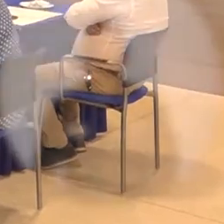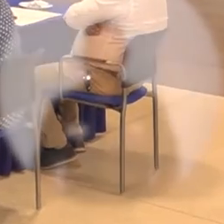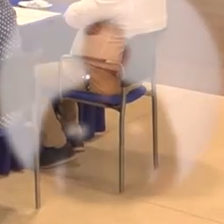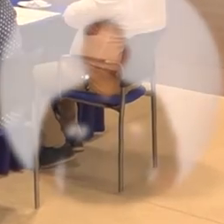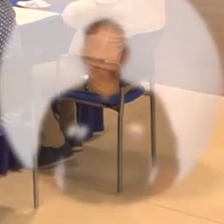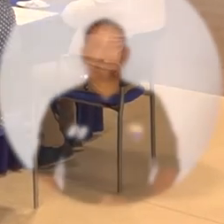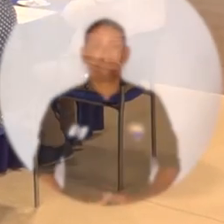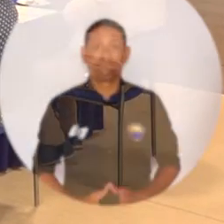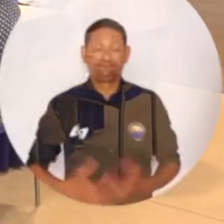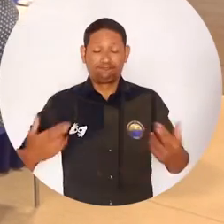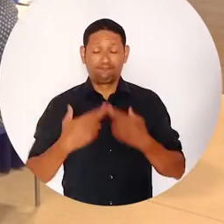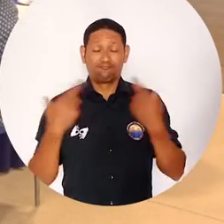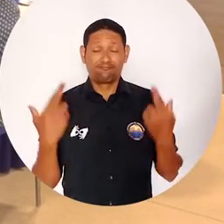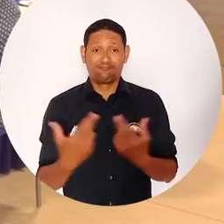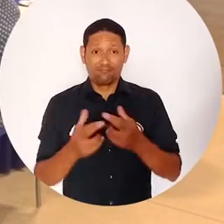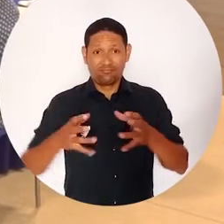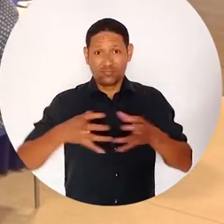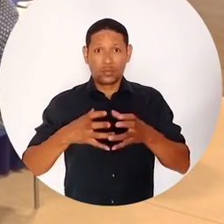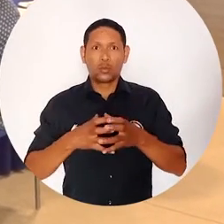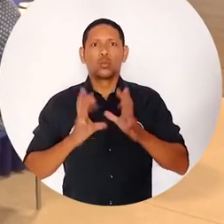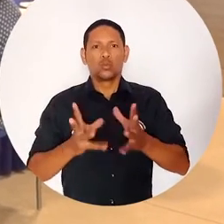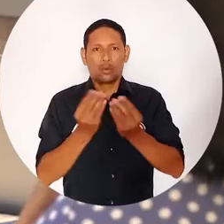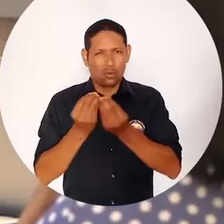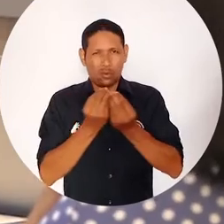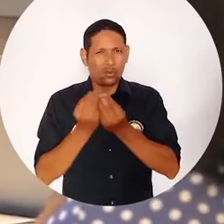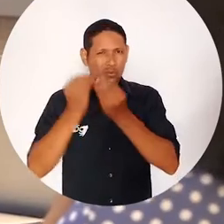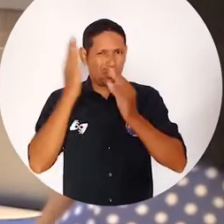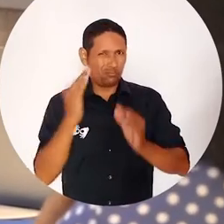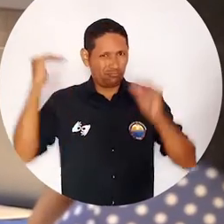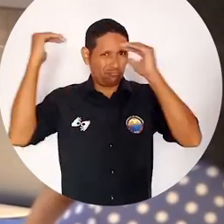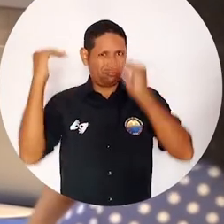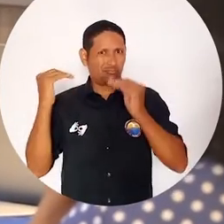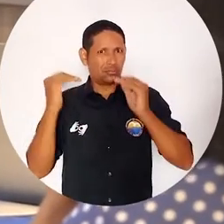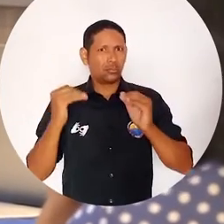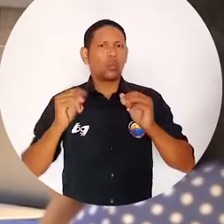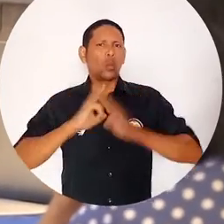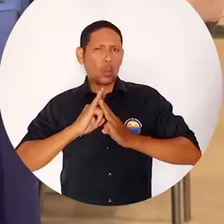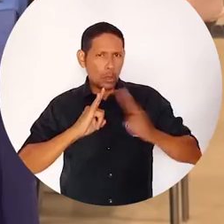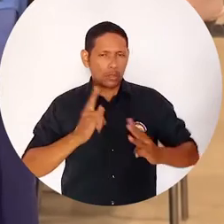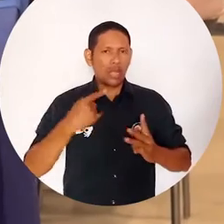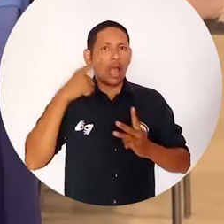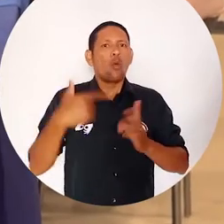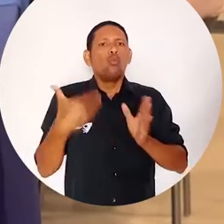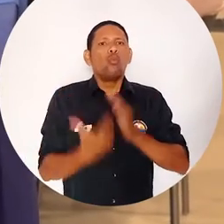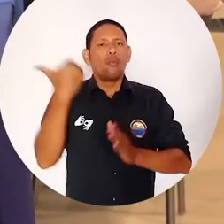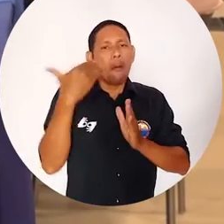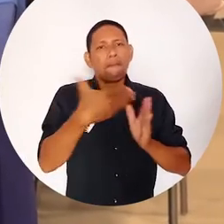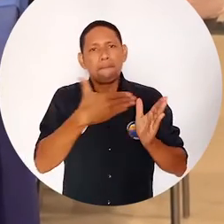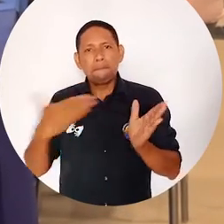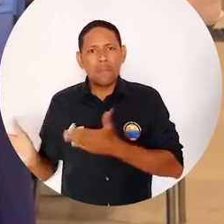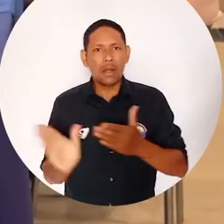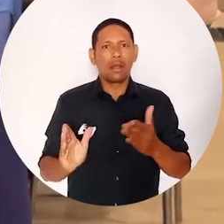En una sesión ordinaria del Consejo Superior de la Universidad del Magdalena se aprobó por unanimidad el Plan de Desarrollo Unimagdalena